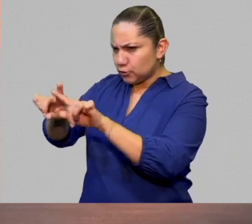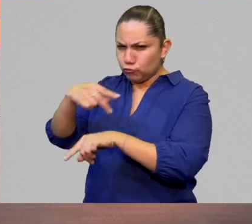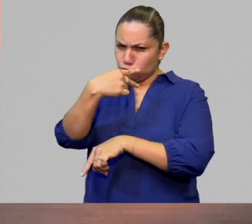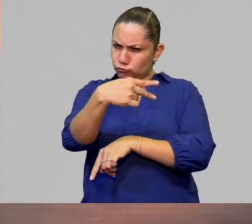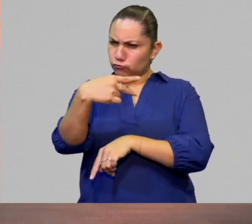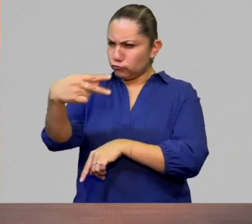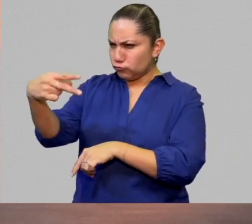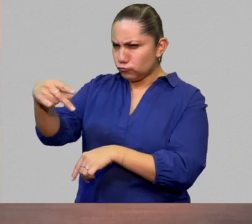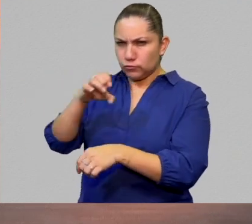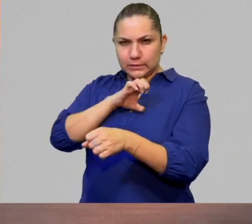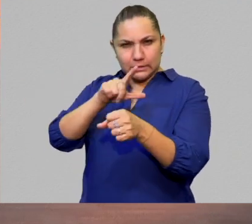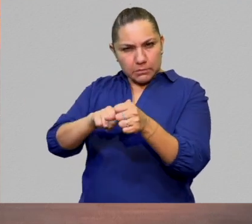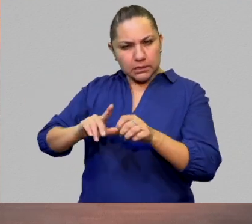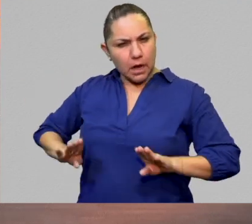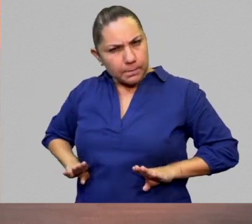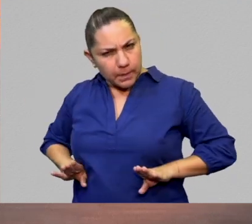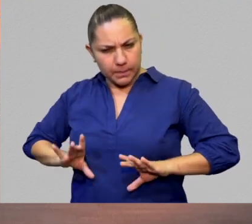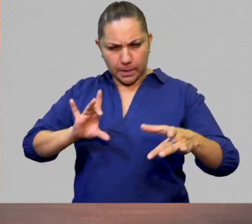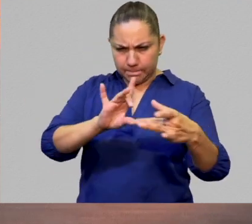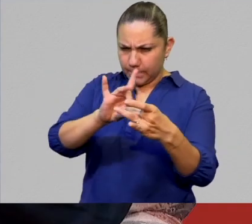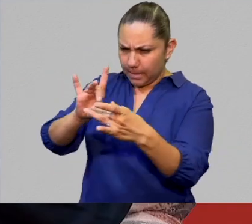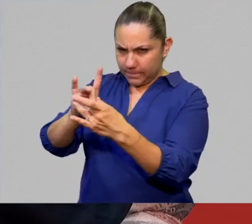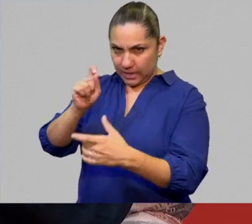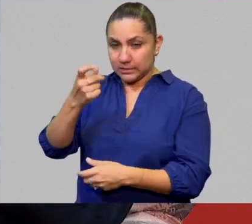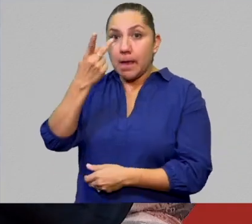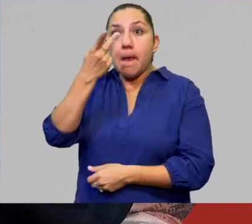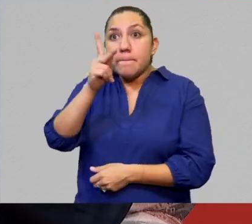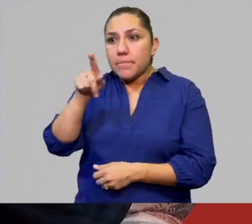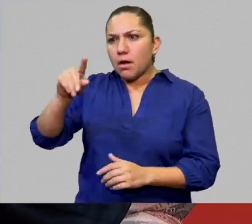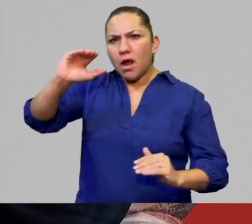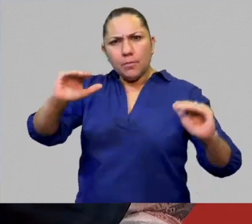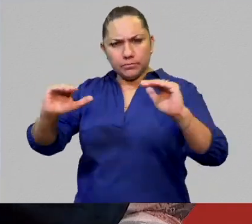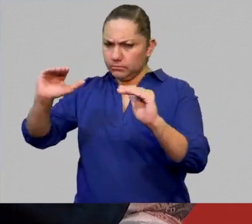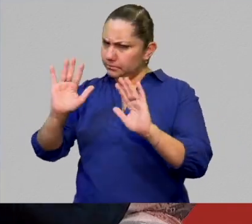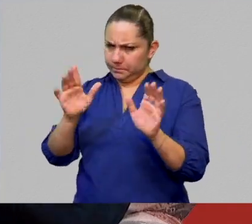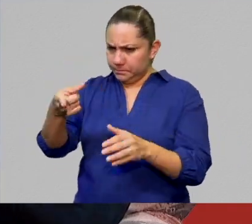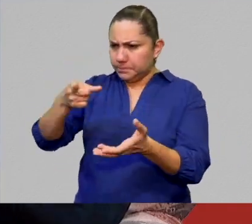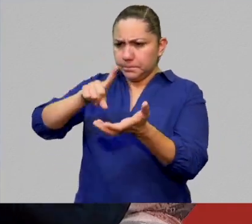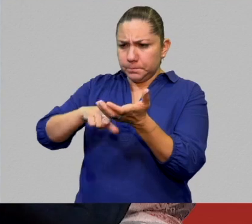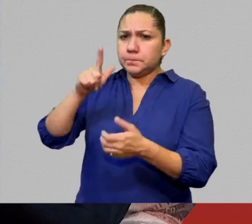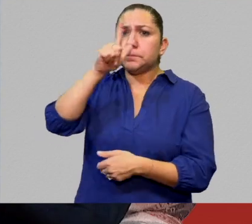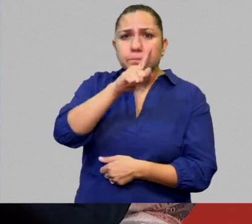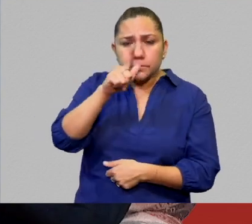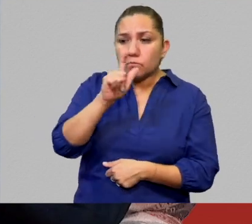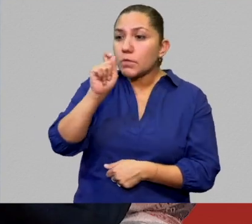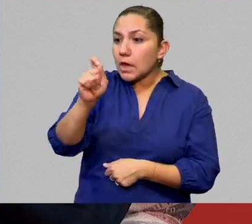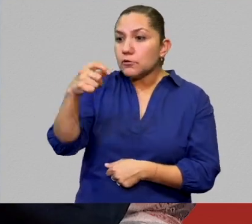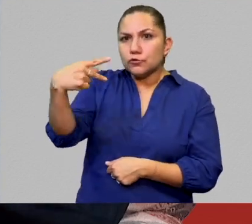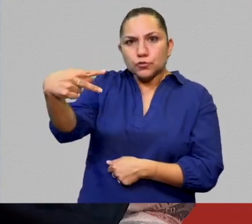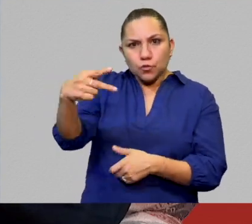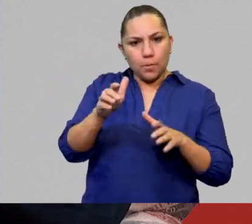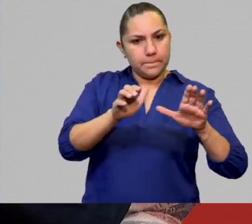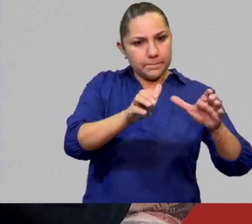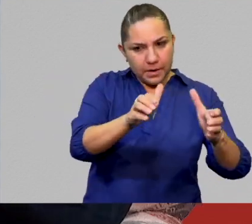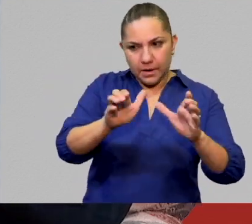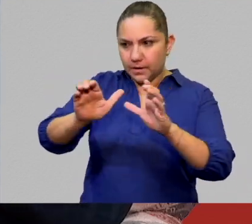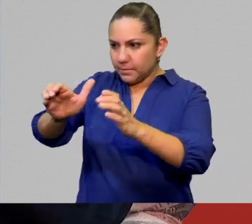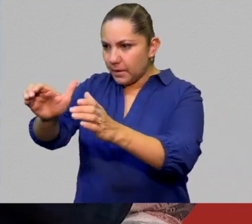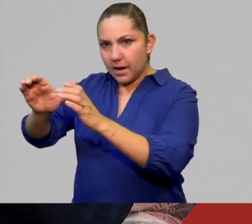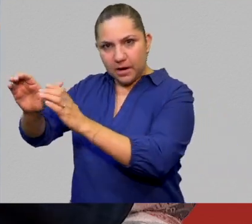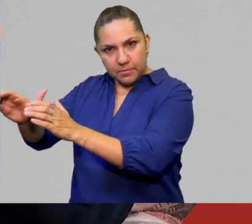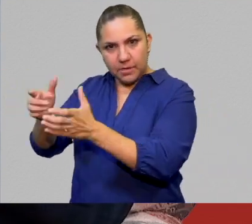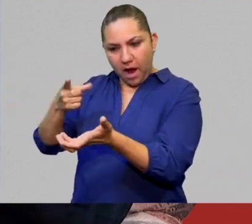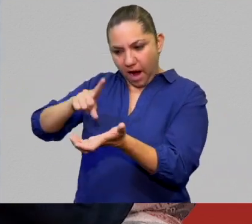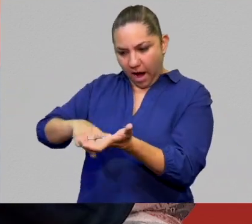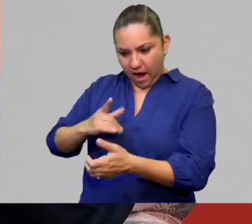son capaces no solamente de comunicar, sino de transformar a sociedades enteras, de aglutinar comunidades